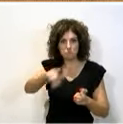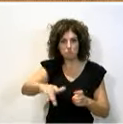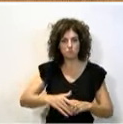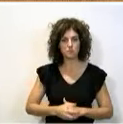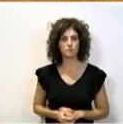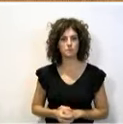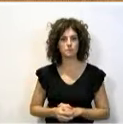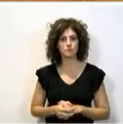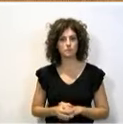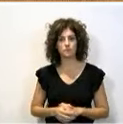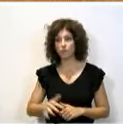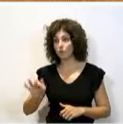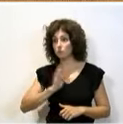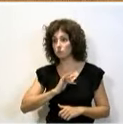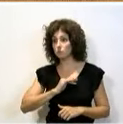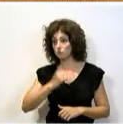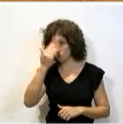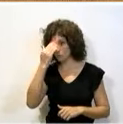Tengo el turno de portavoz,